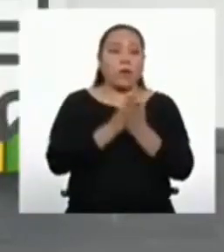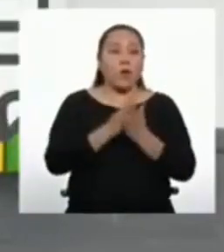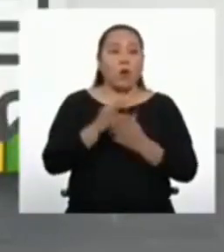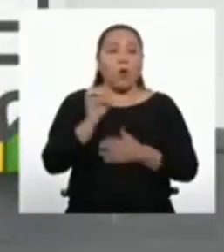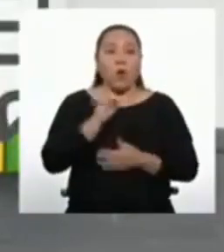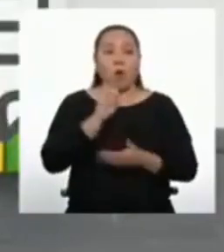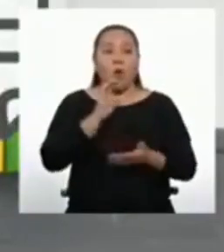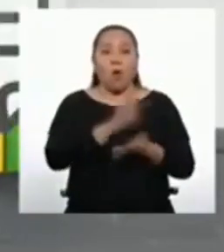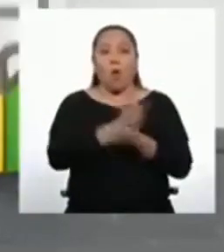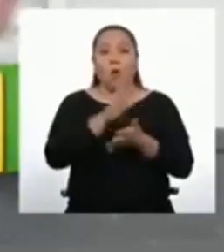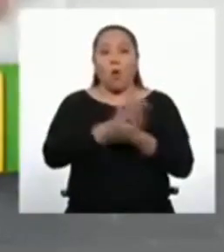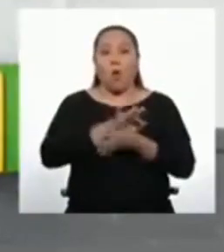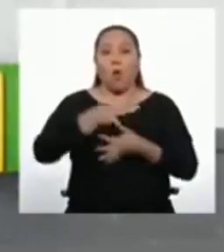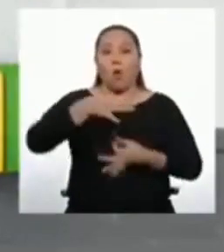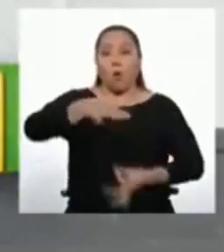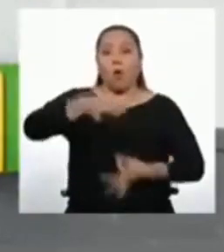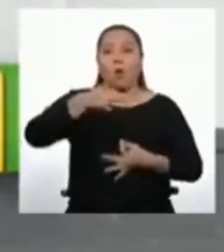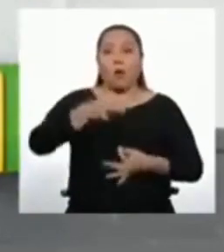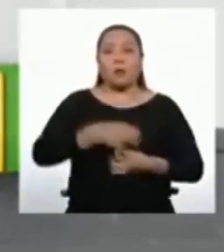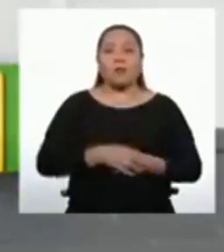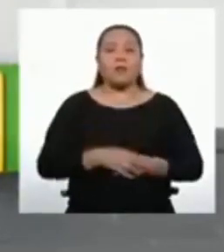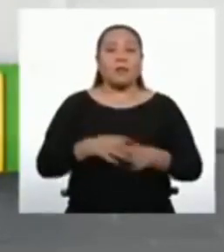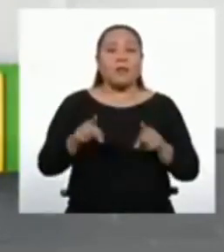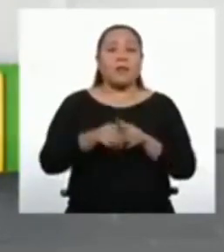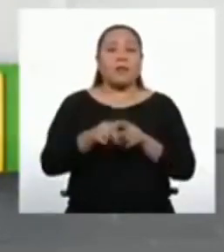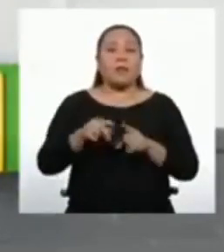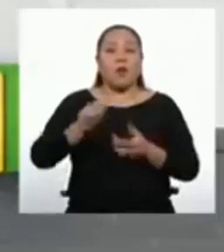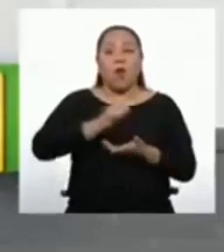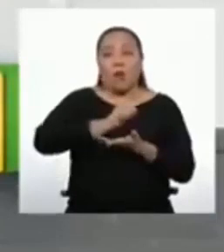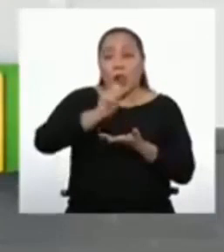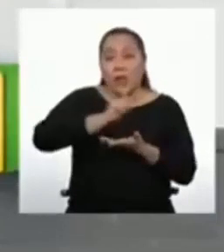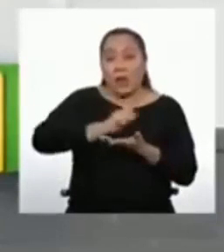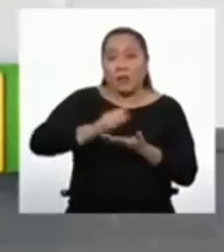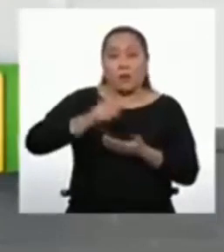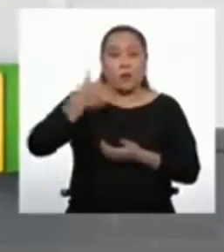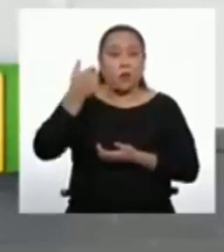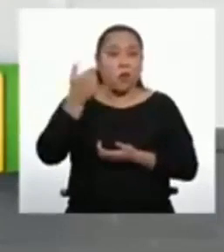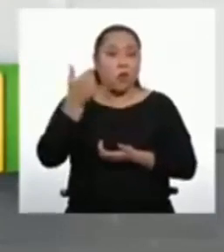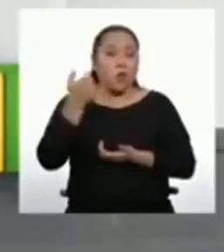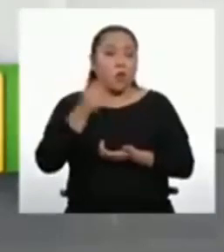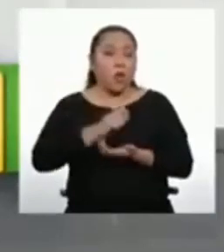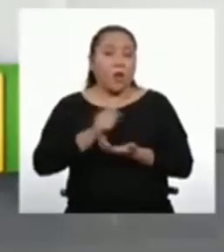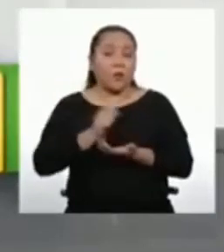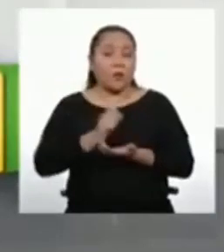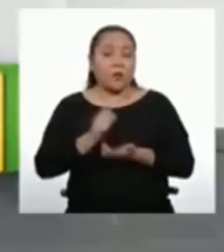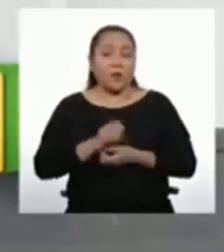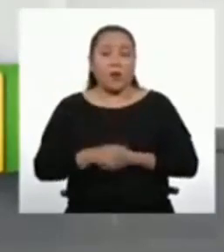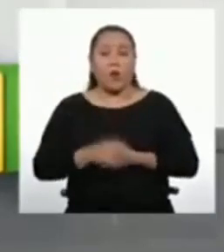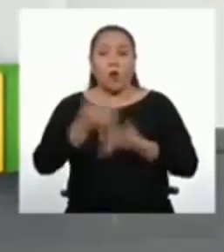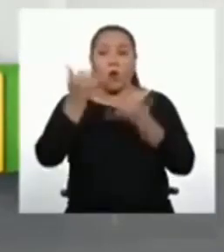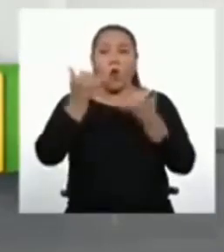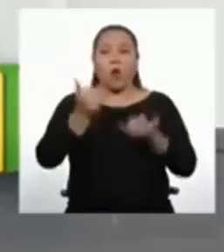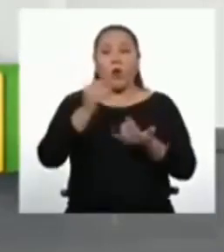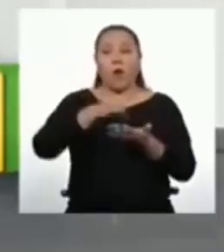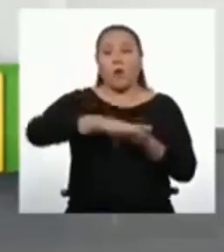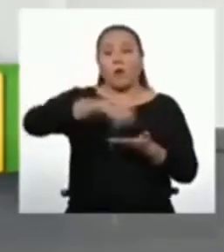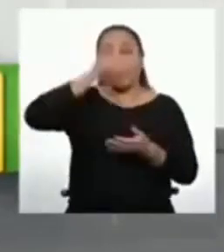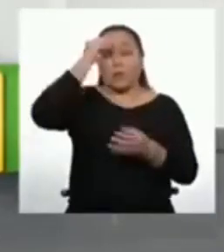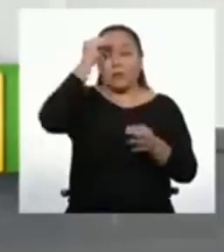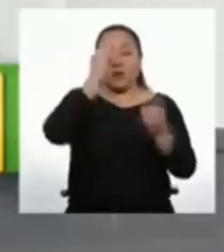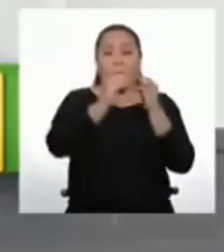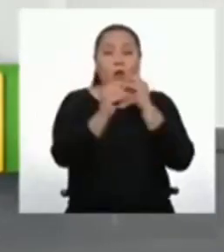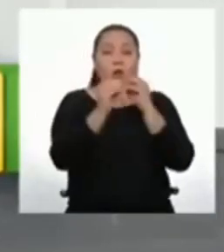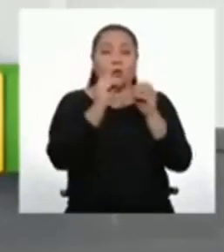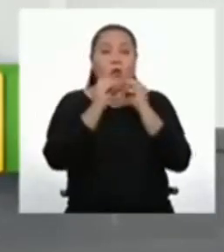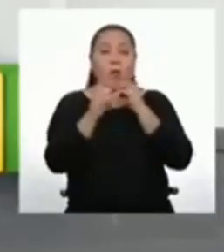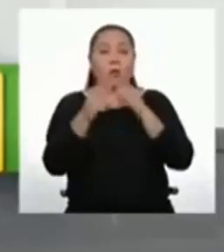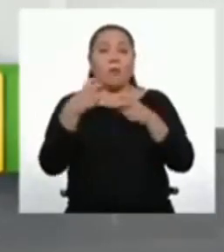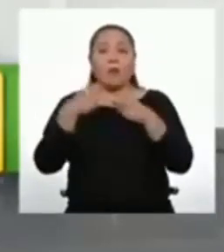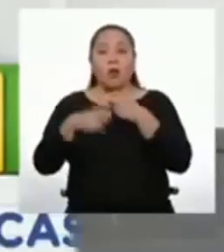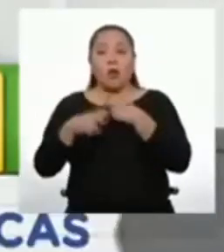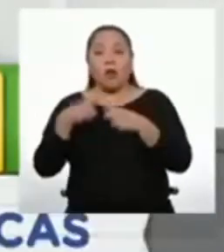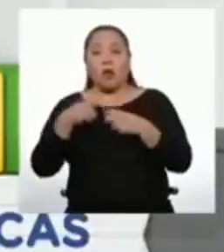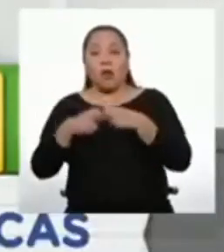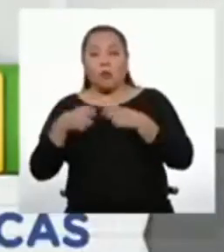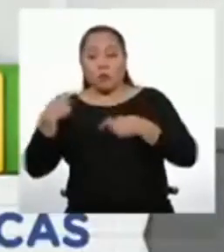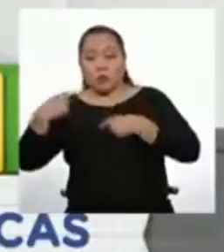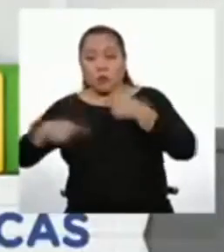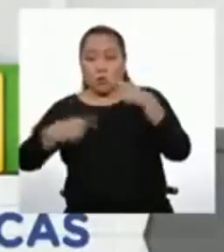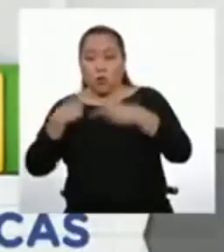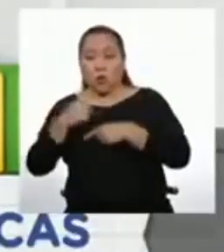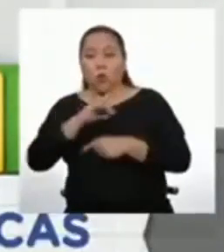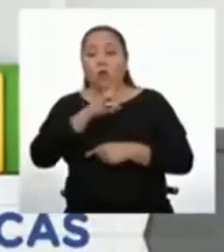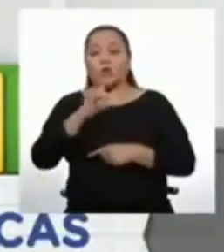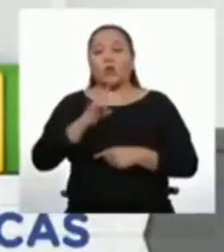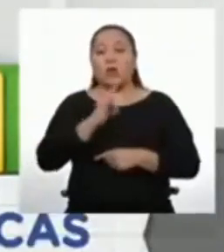algunas hojas y también un lápiz o lapicero. Hoy aprenderemos a resolver situaciones cotidianas usando